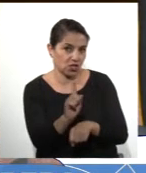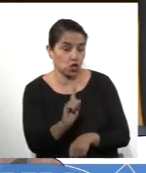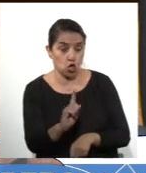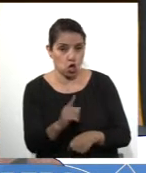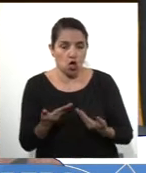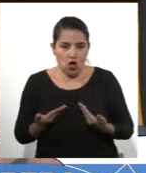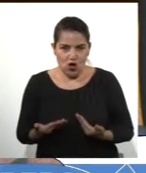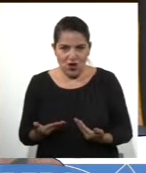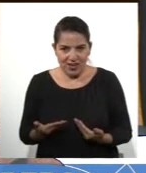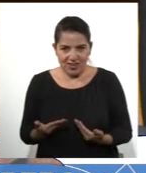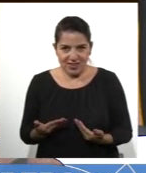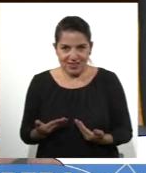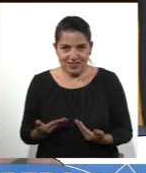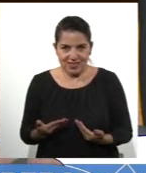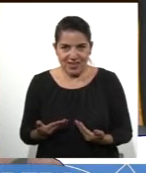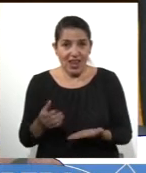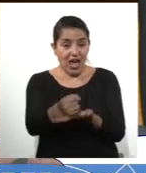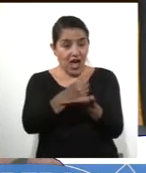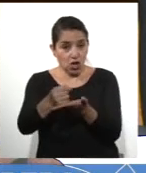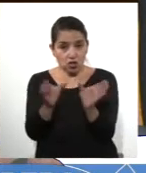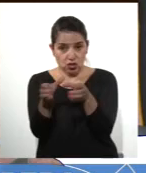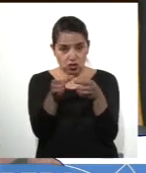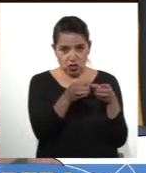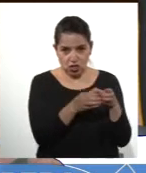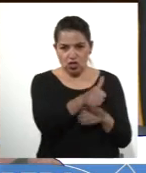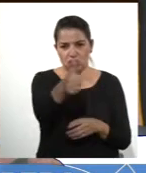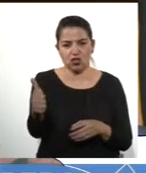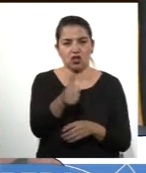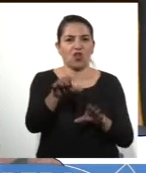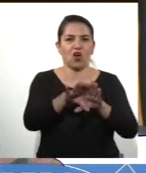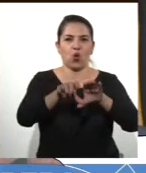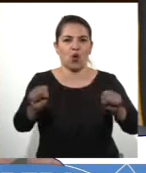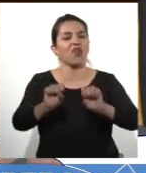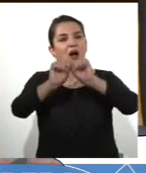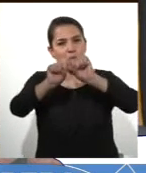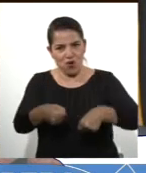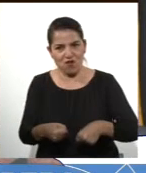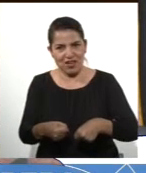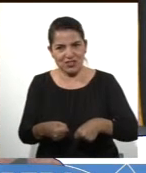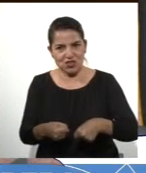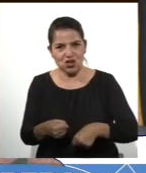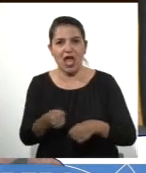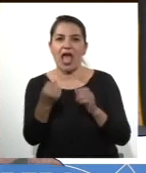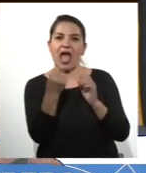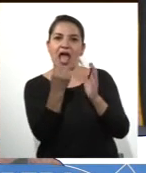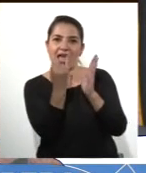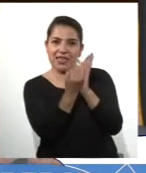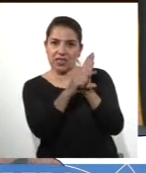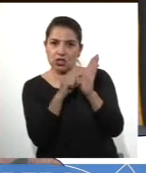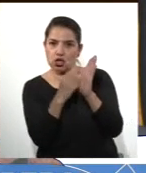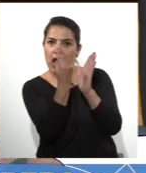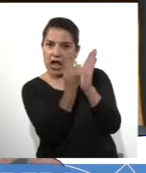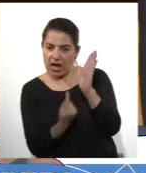hemos tenido de parte de las asociaciones al unísono la aprobación de cada una de estas indicaciones que han